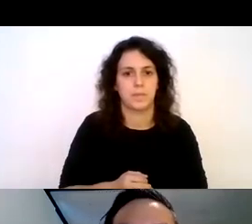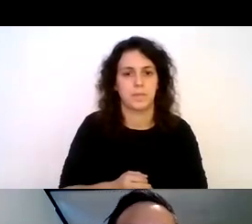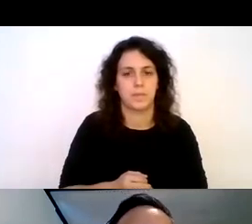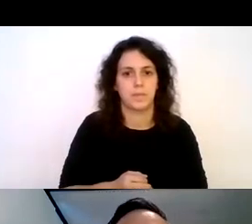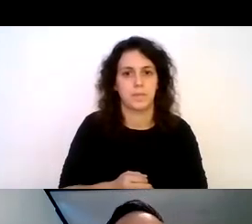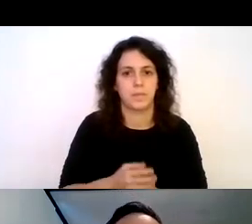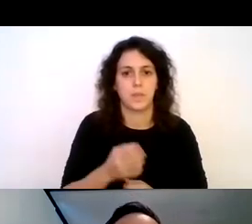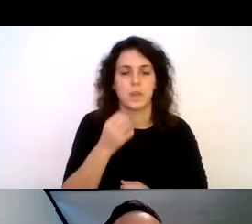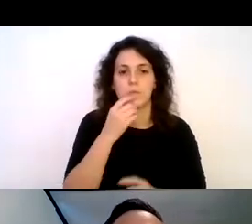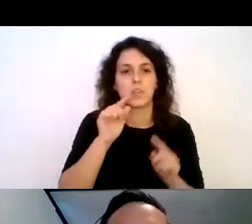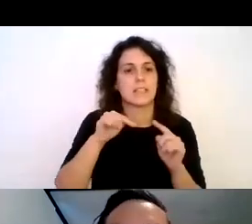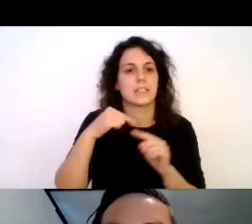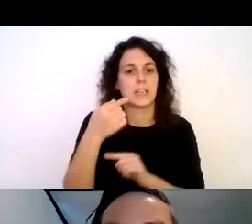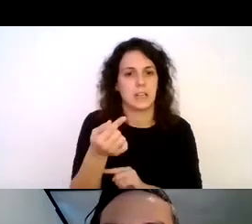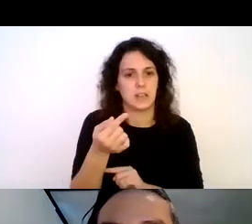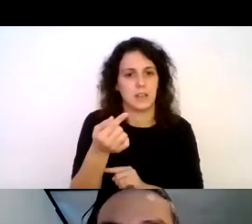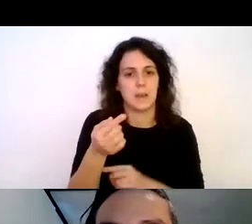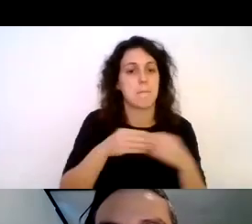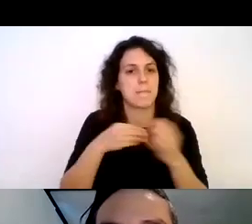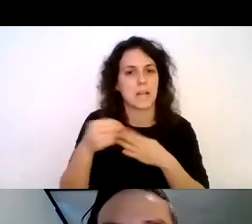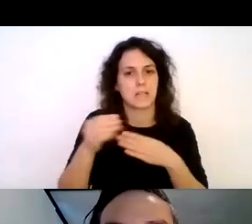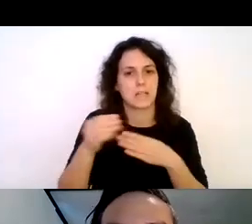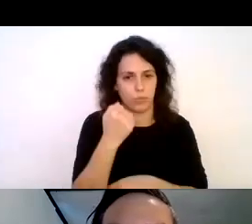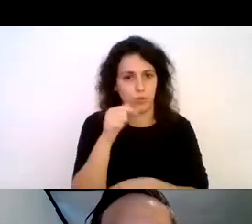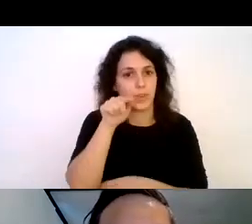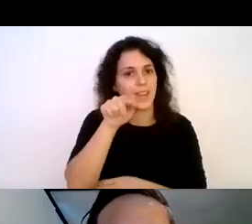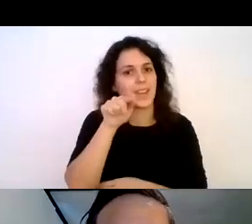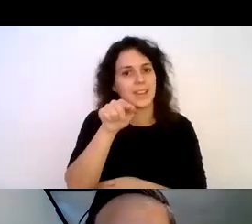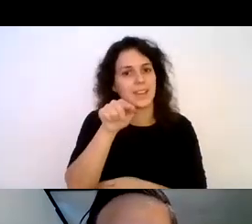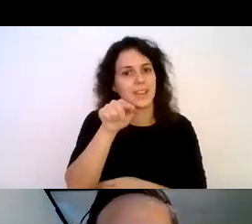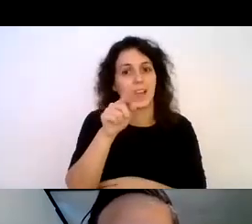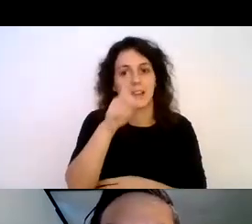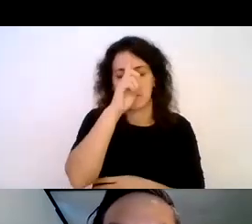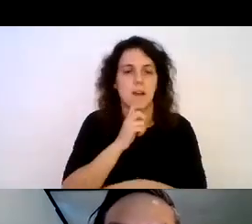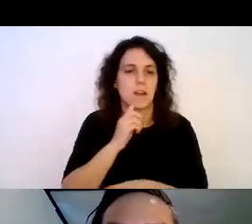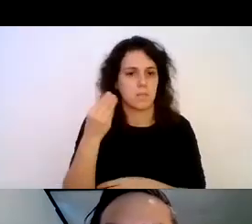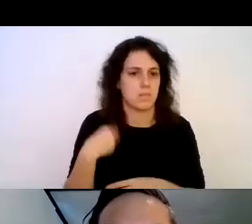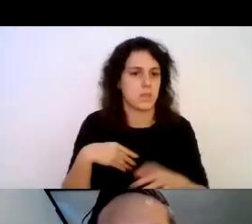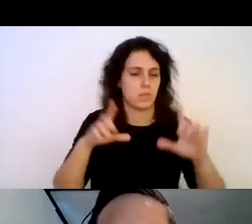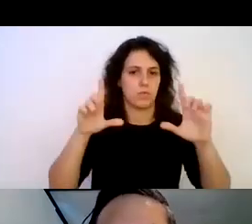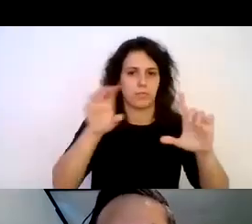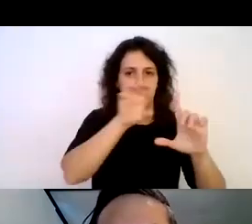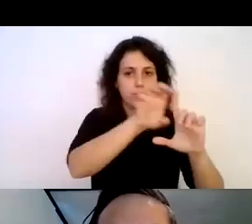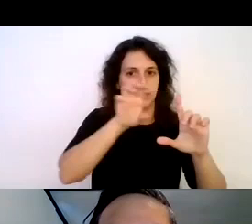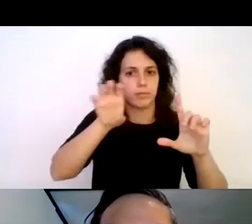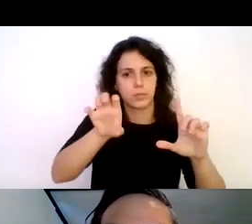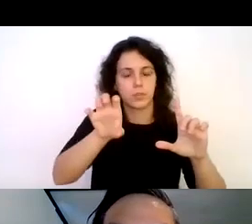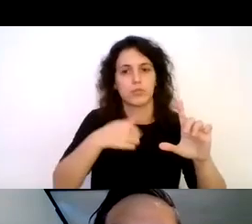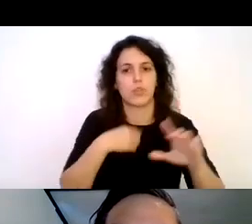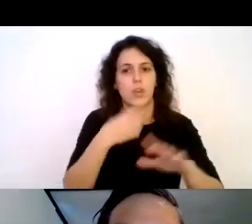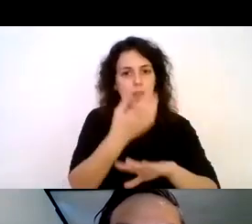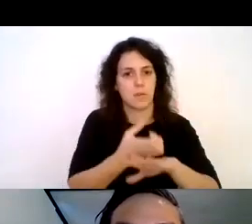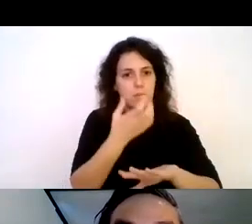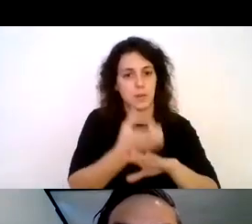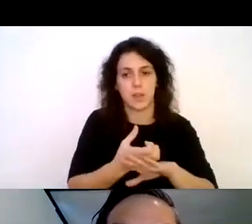Bueno, lo siguiente fue hacer el material de apoyo que son estas imágenes que pueden ver aquí en pantalla las cuales me ayudó a imprimir la directora de